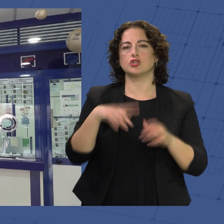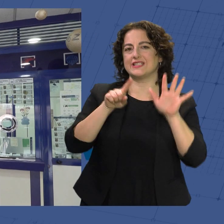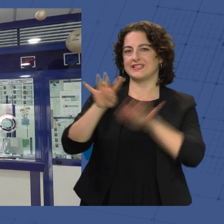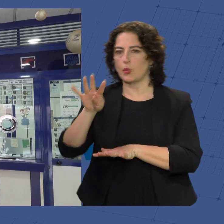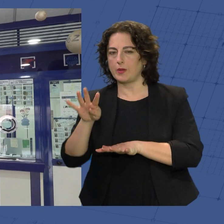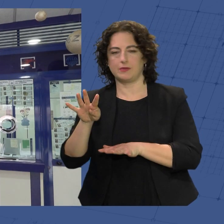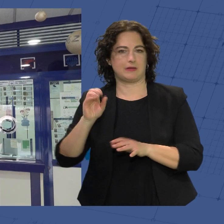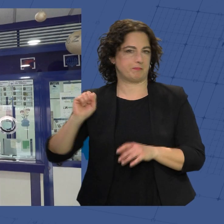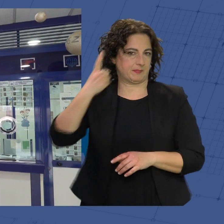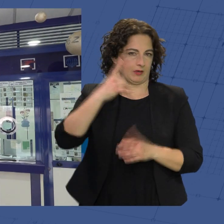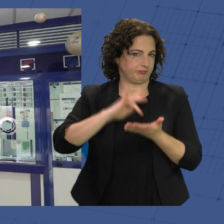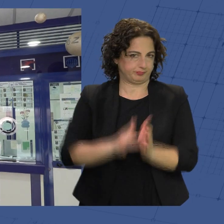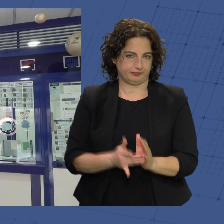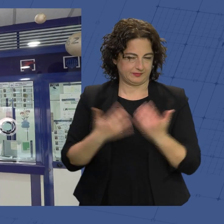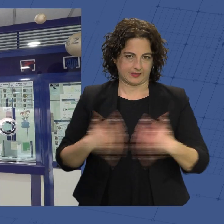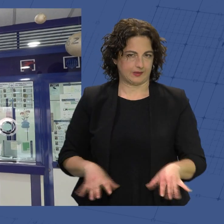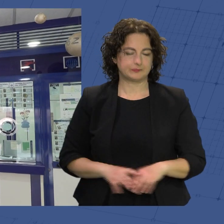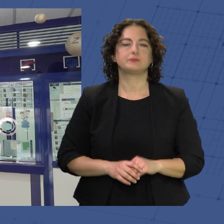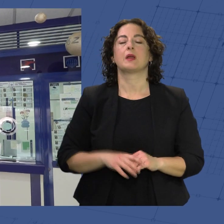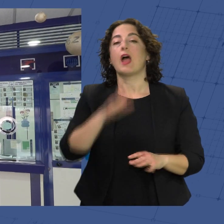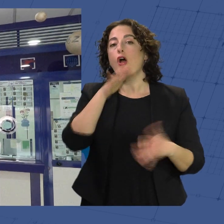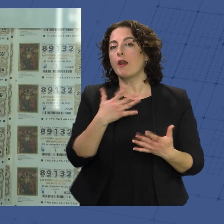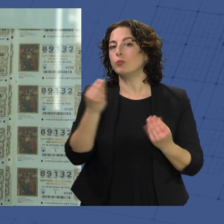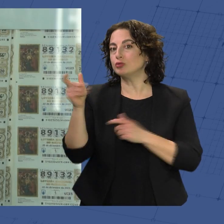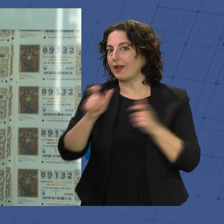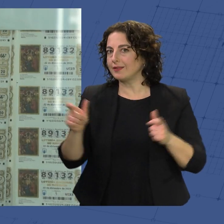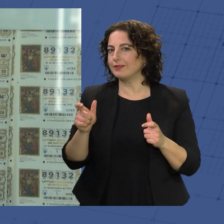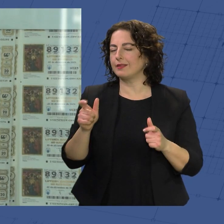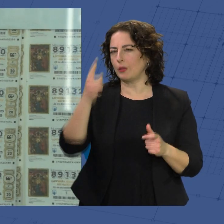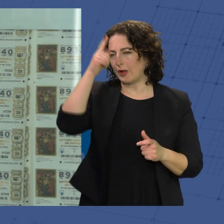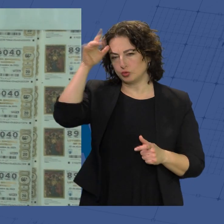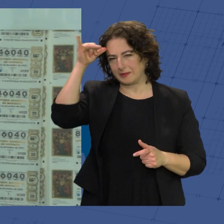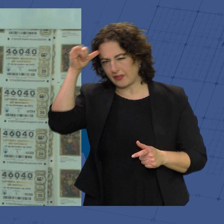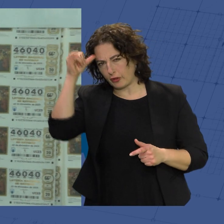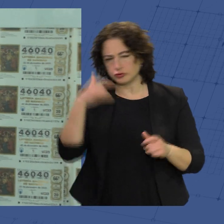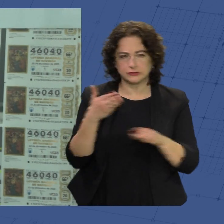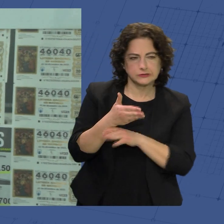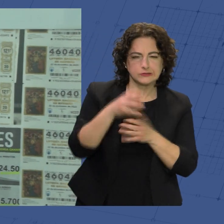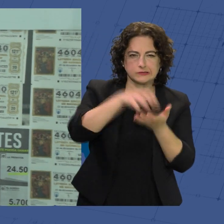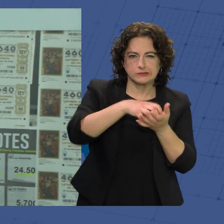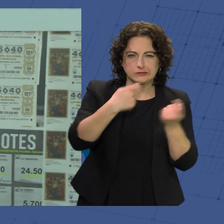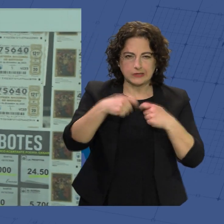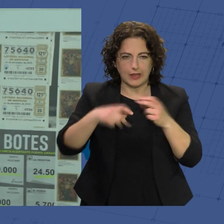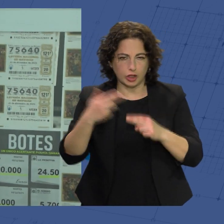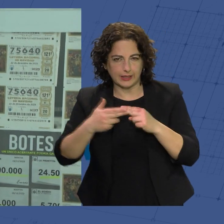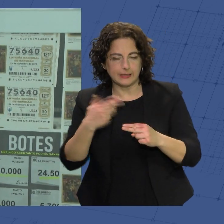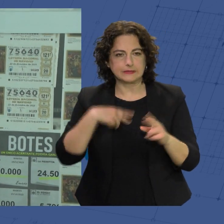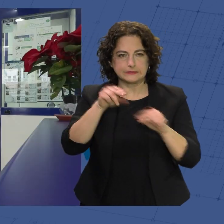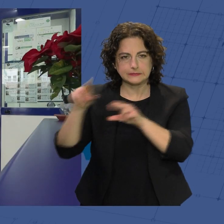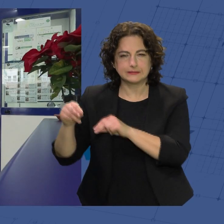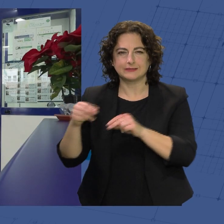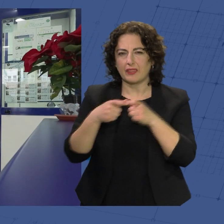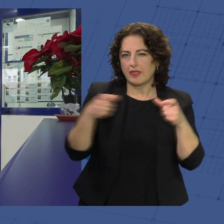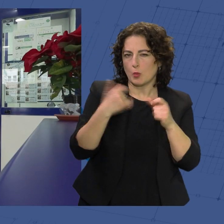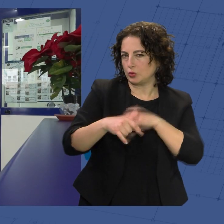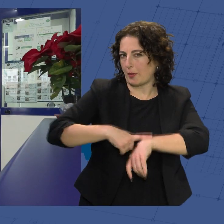fueron las primeras en agotarse, pero ahora son muchos los supersticiosos que acuden a administraciones como esta a por esos décimos